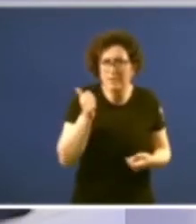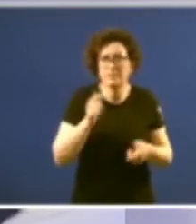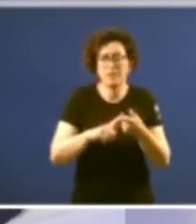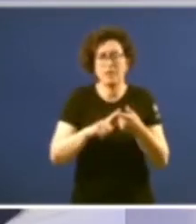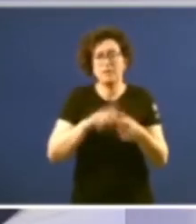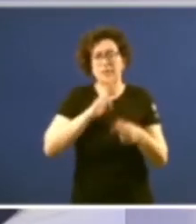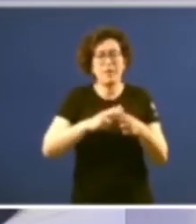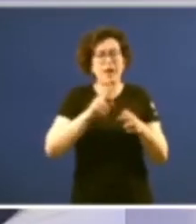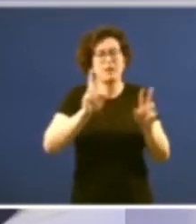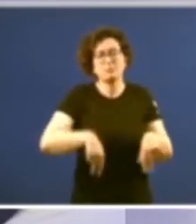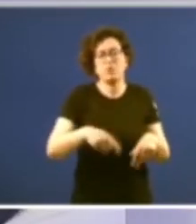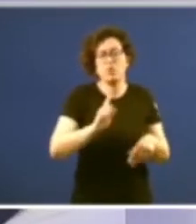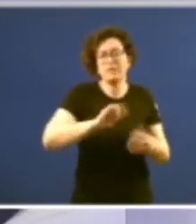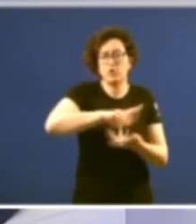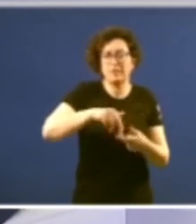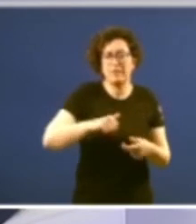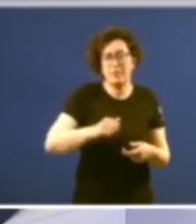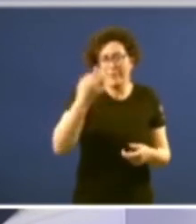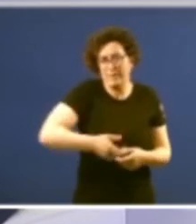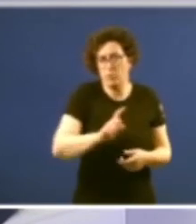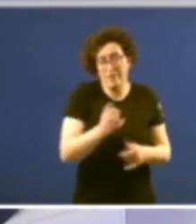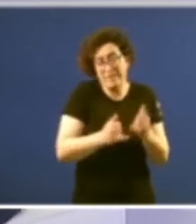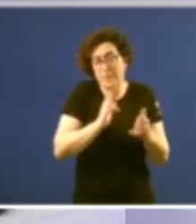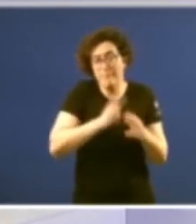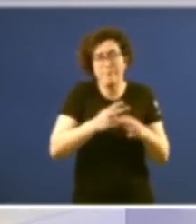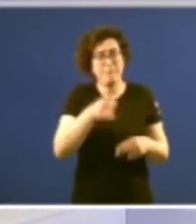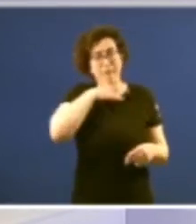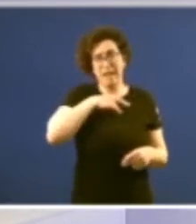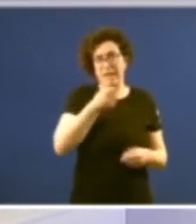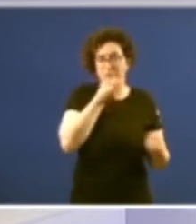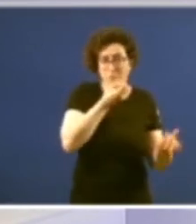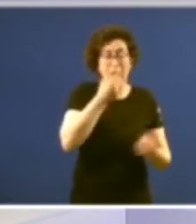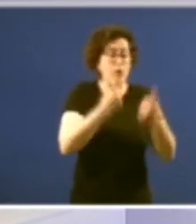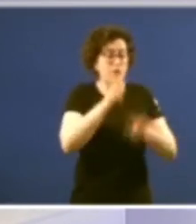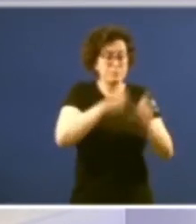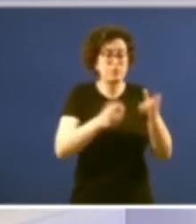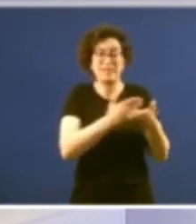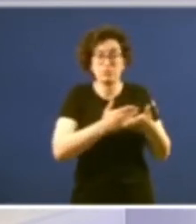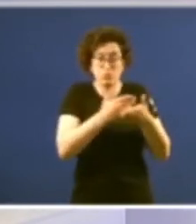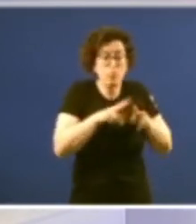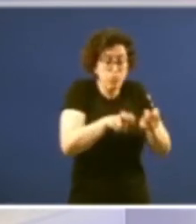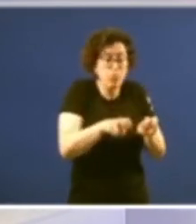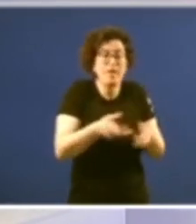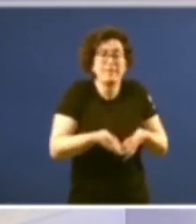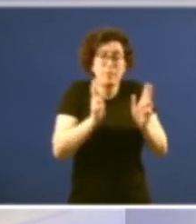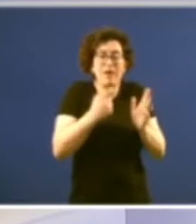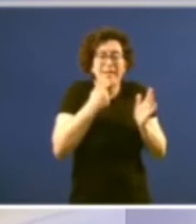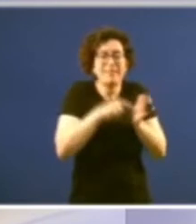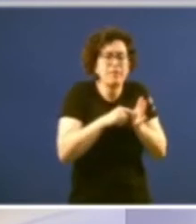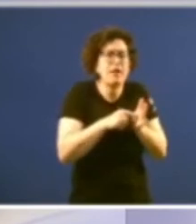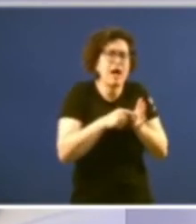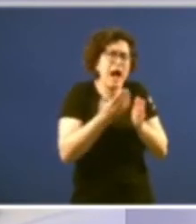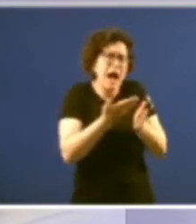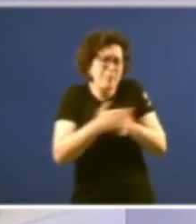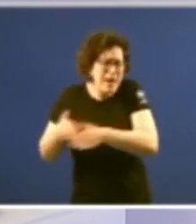definitiva non é máis que desinformación algúns estudosos deses primers anos da democracia sostenhen que máis alá da súa